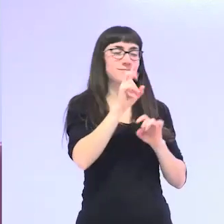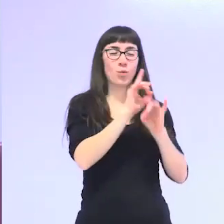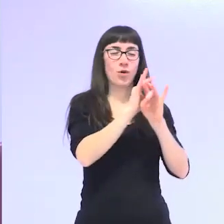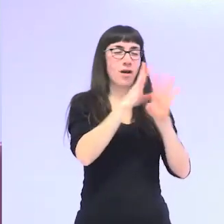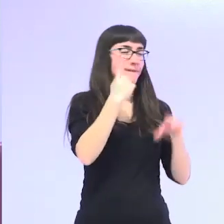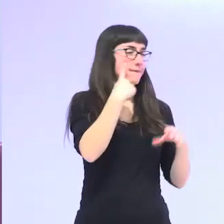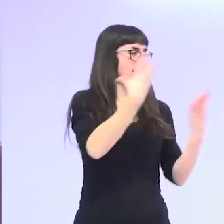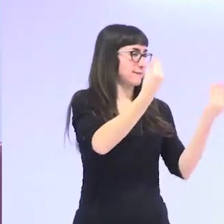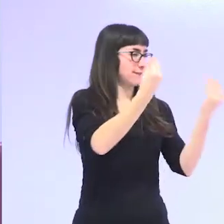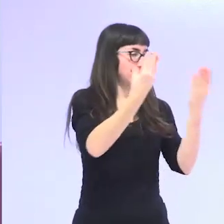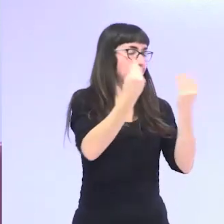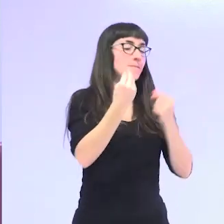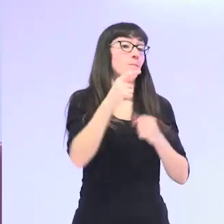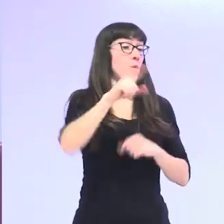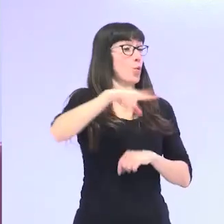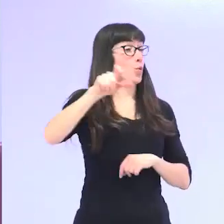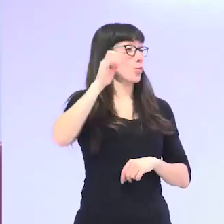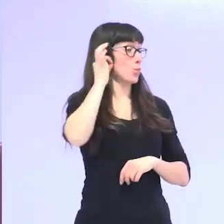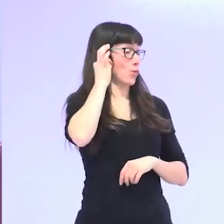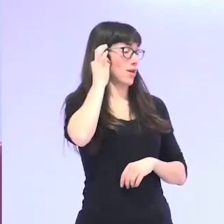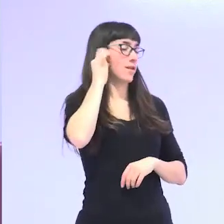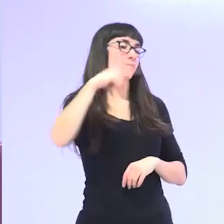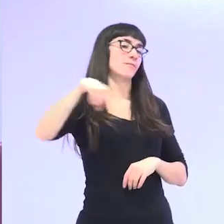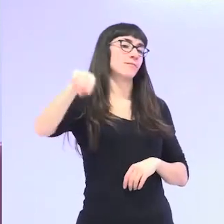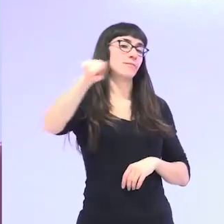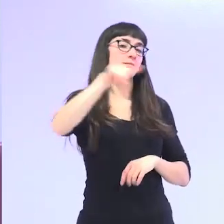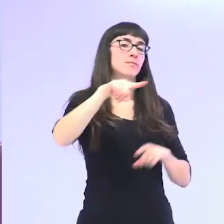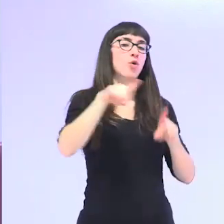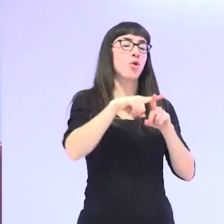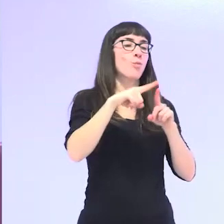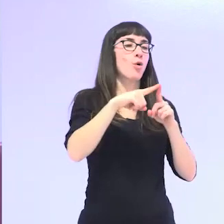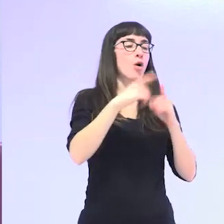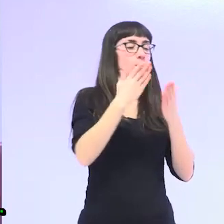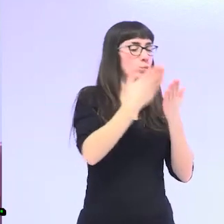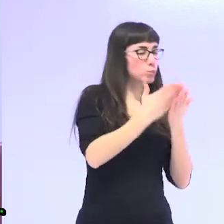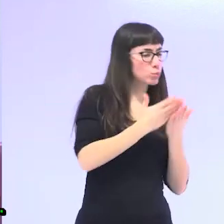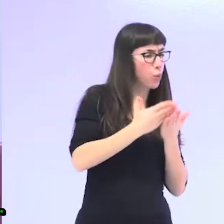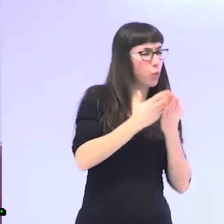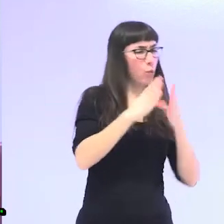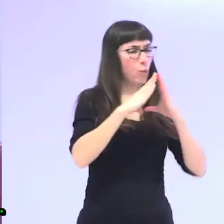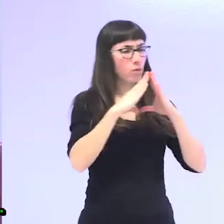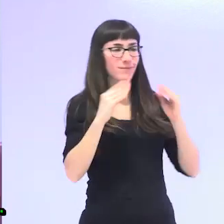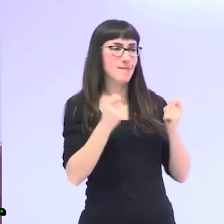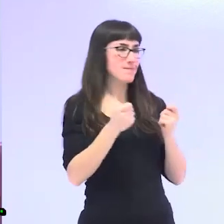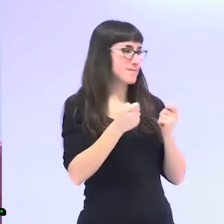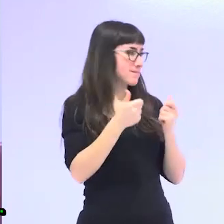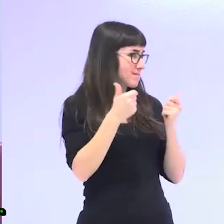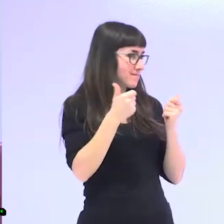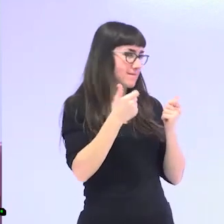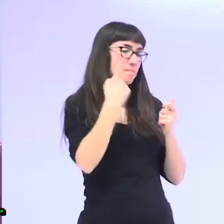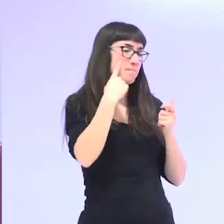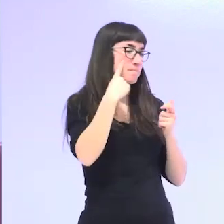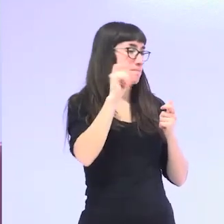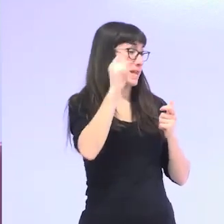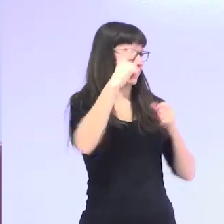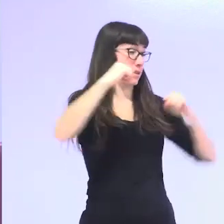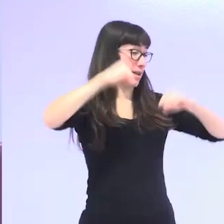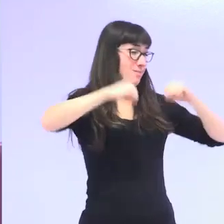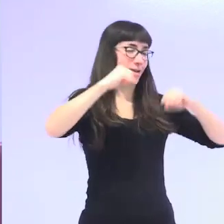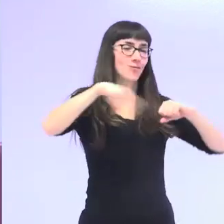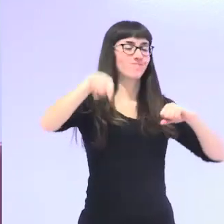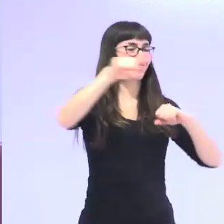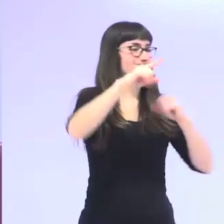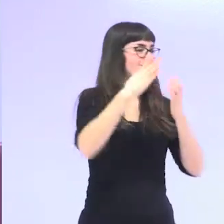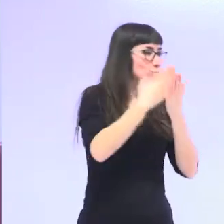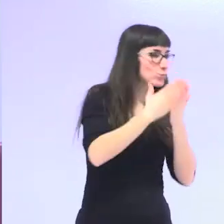observan es que son los colectivos con el nivel de instrucción más bajo especialmente las mujeres de más edad para